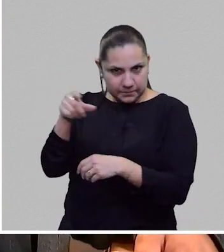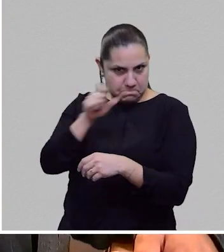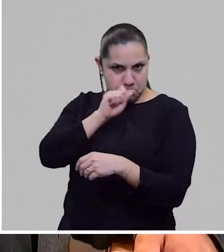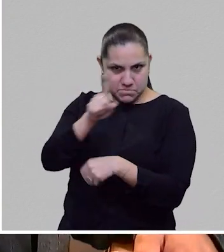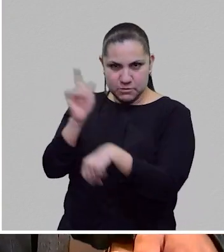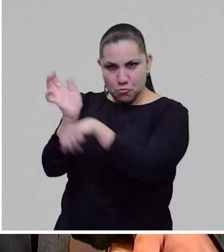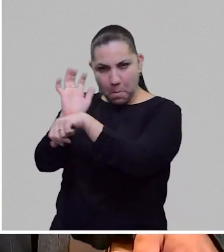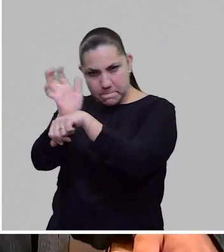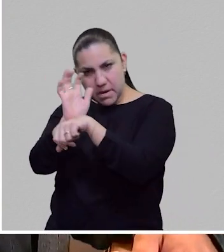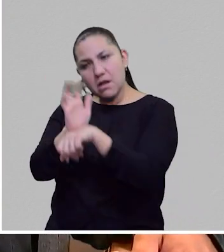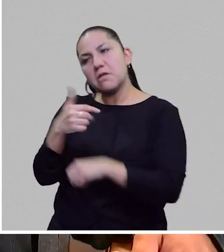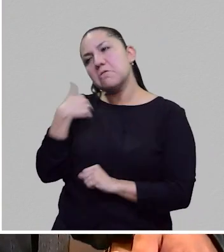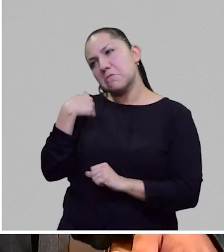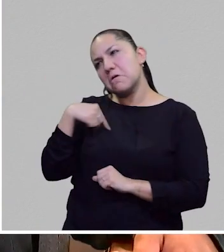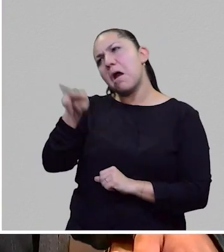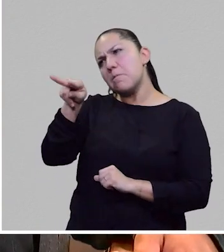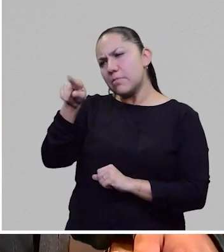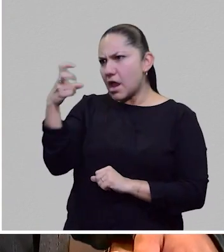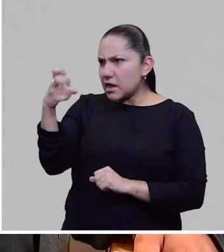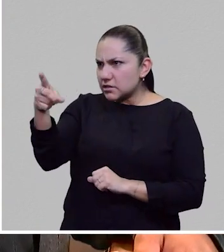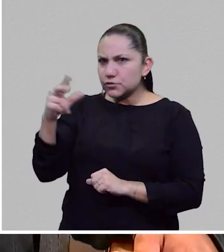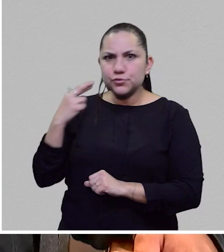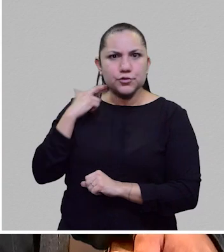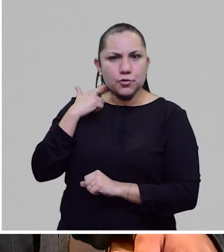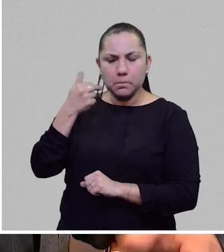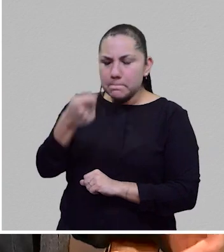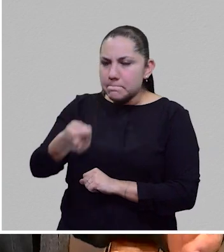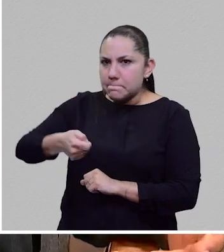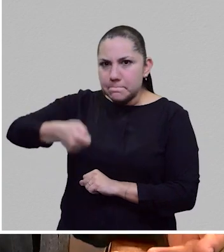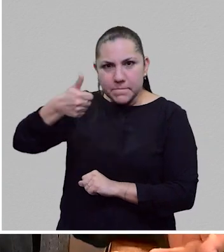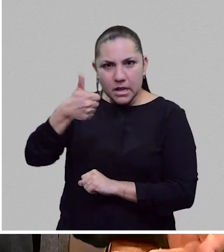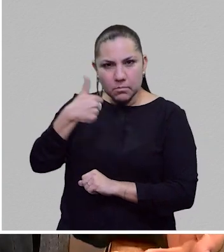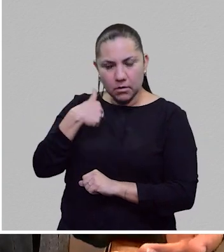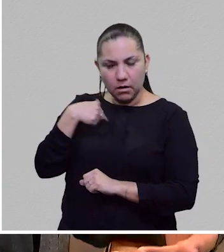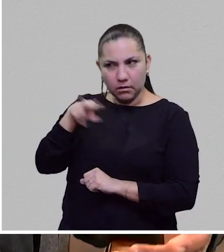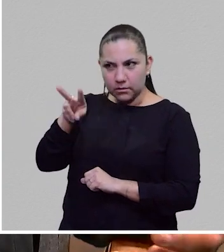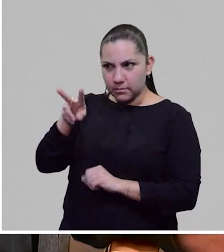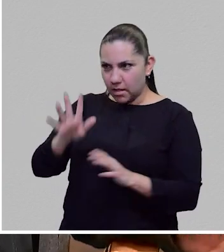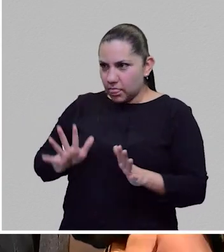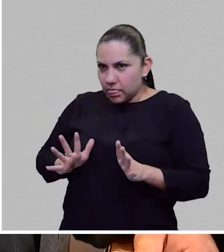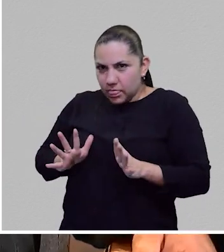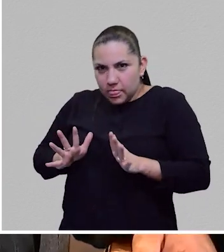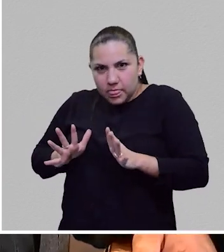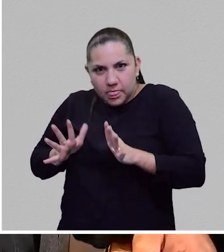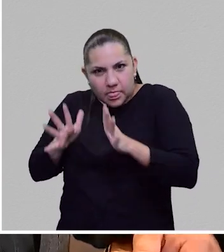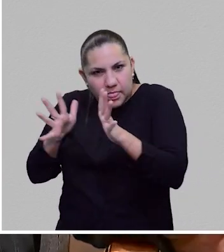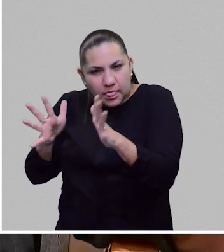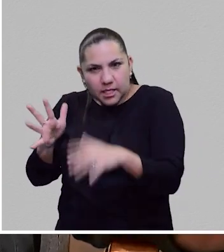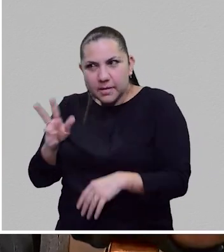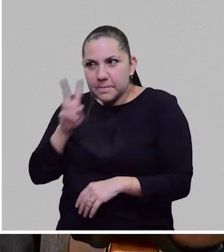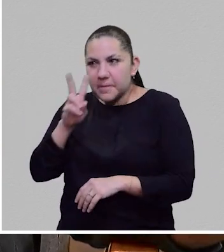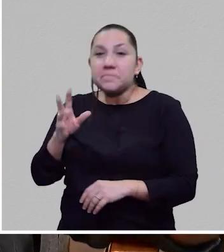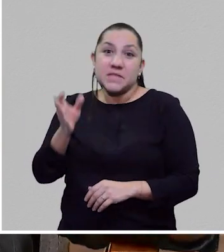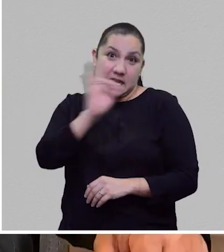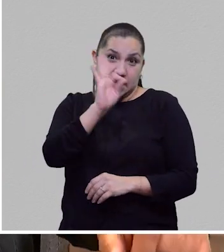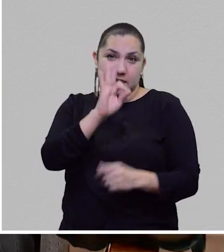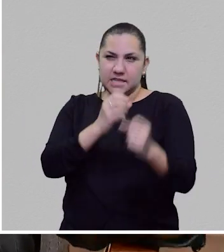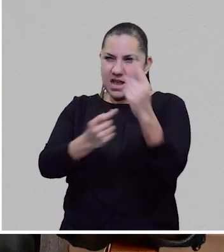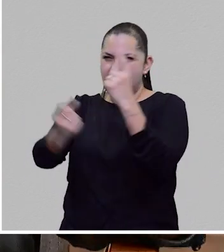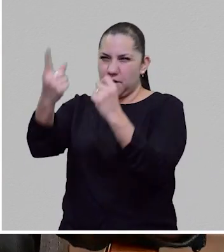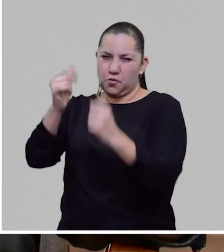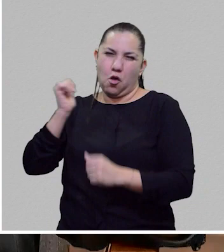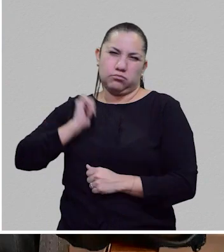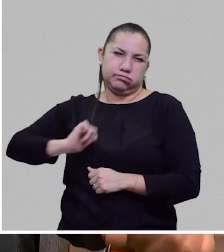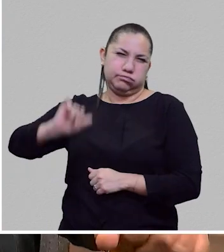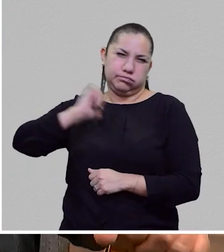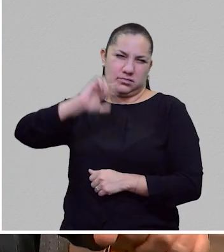Y ese fue mi primer robot que me causó como fascinación. Visto además en la televisión, los veteranos se